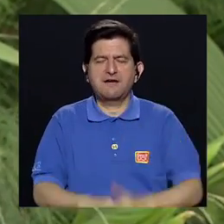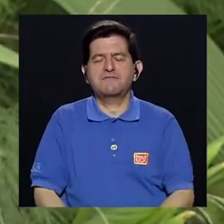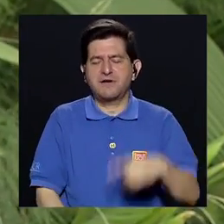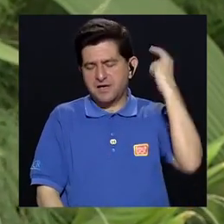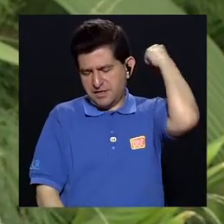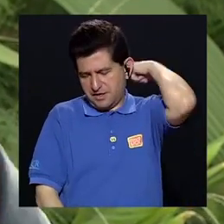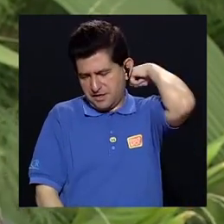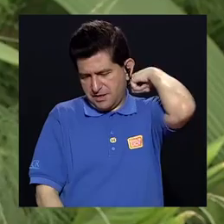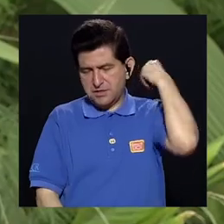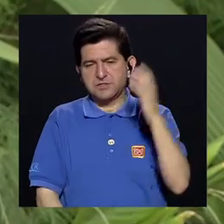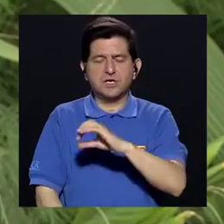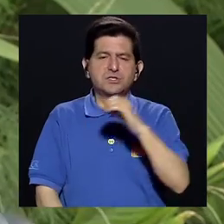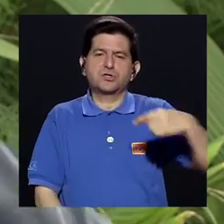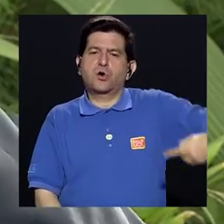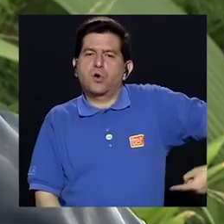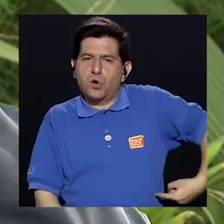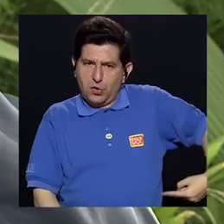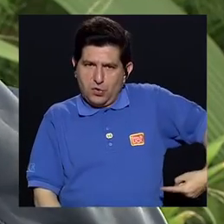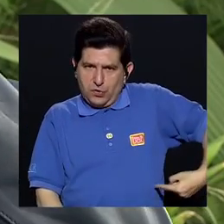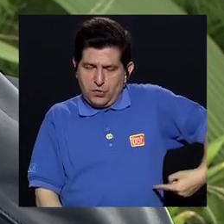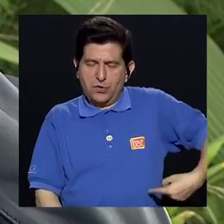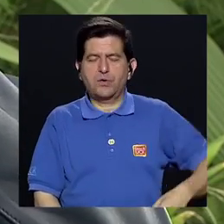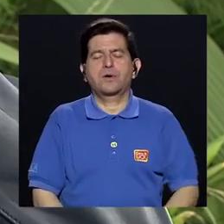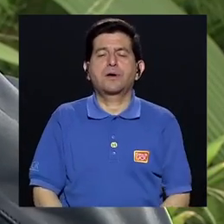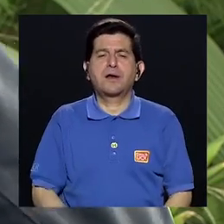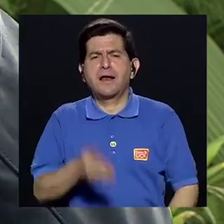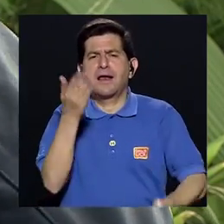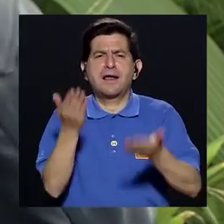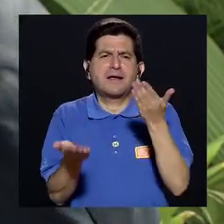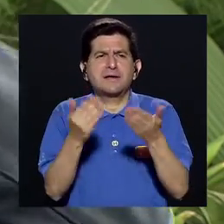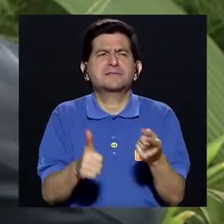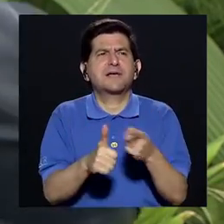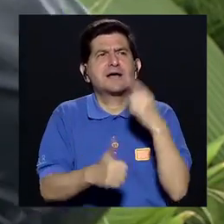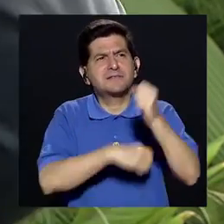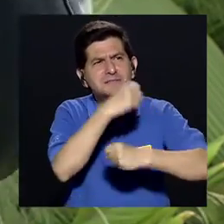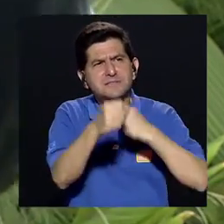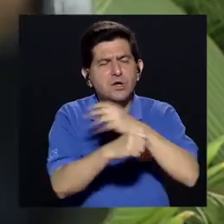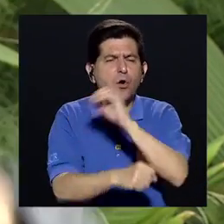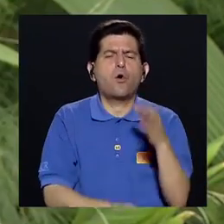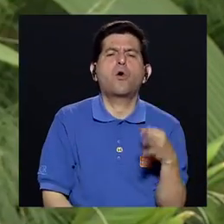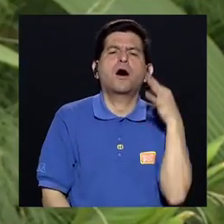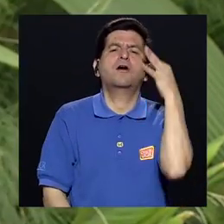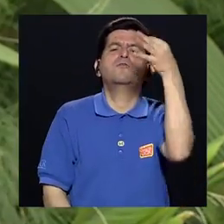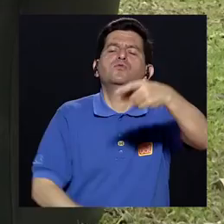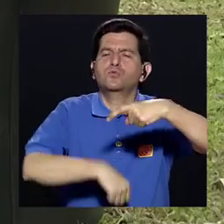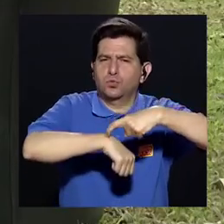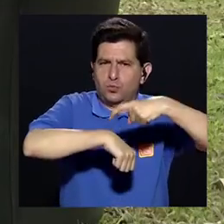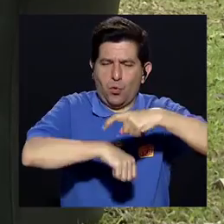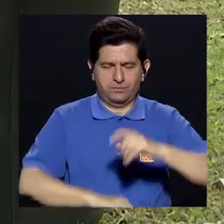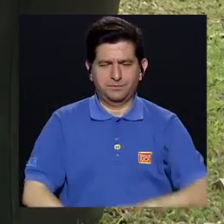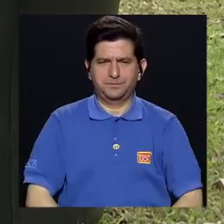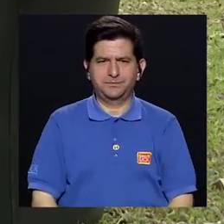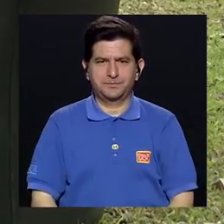la columna A veces aparece en el riñón Pero ya Puede ser A primeros años O a muchos años Posteriormente Doctora Vamos a hacer